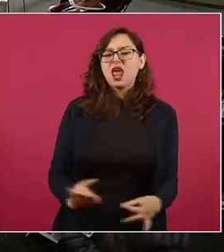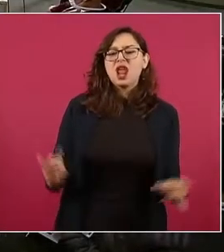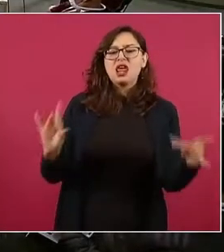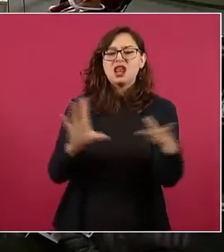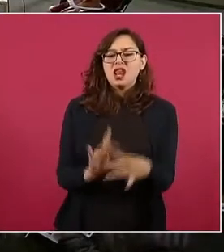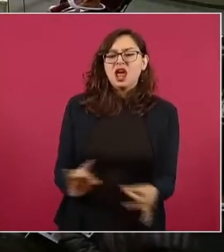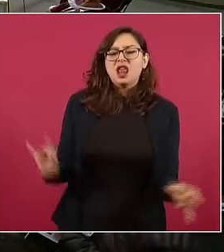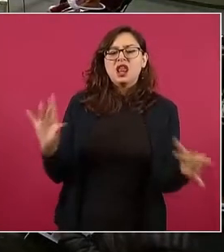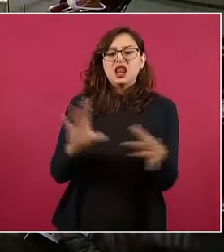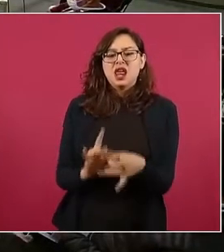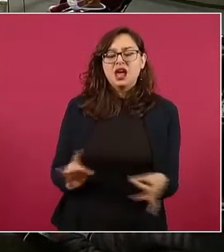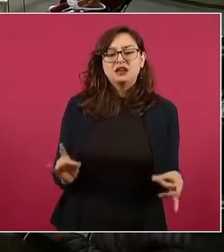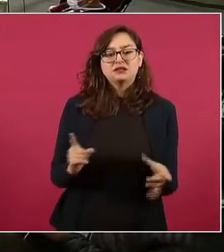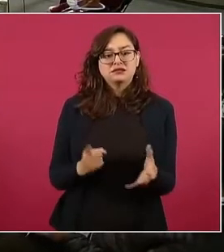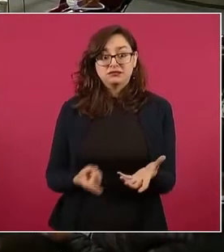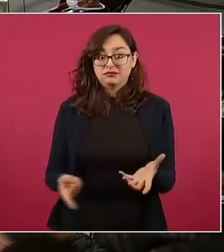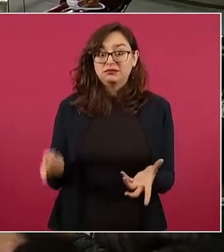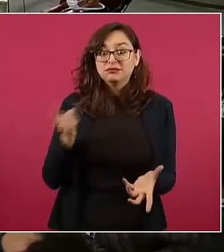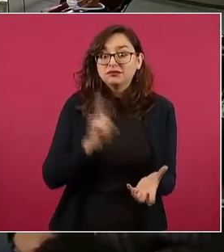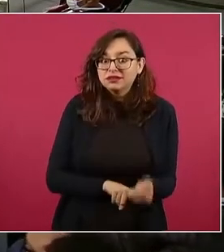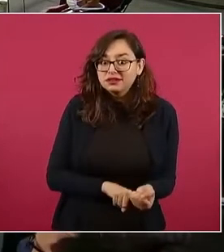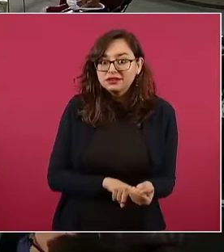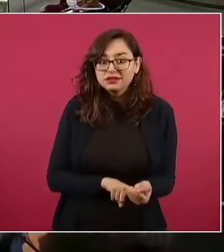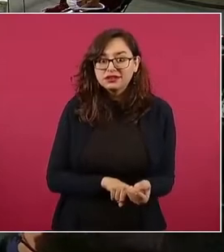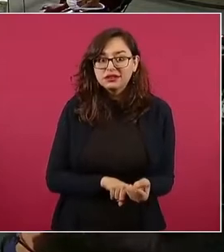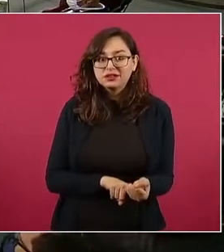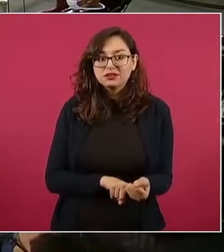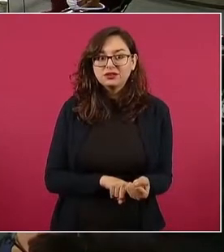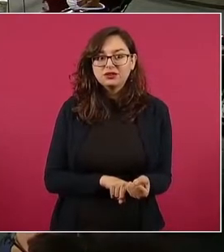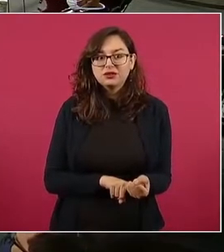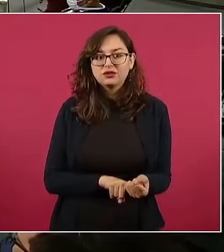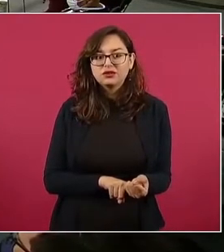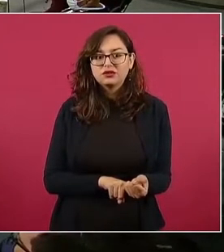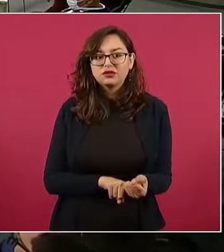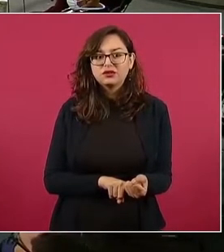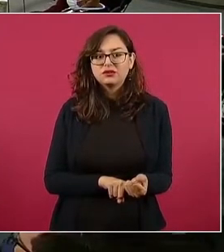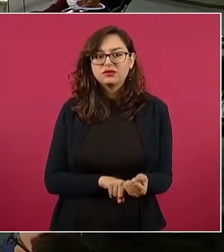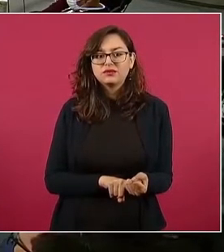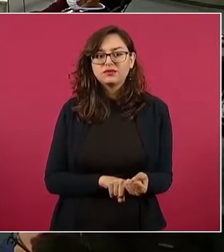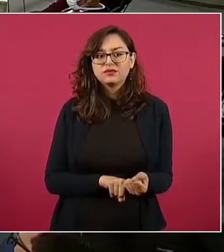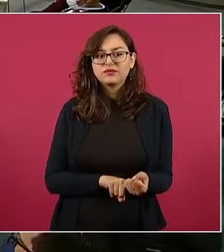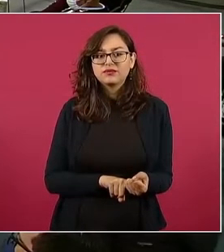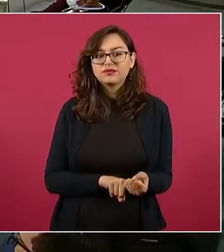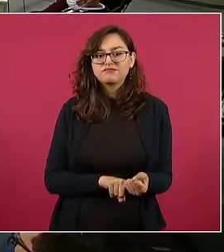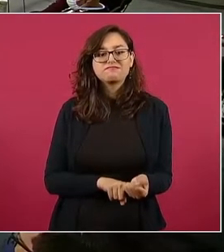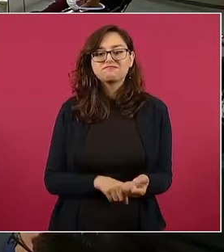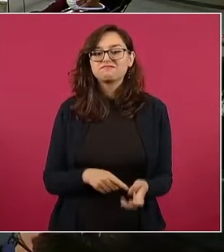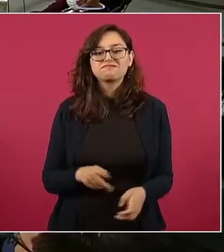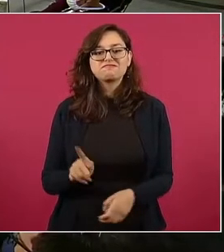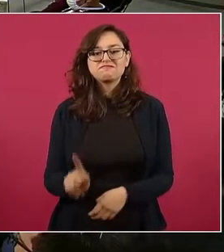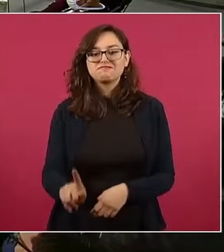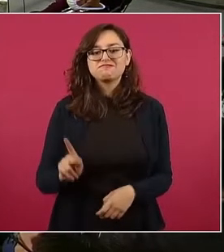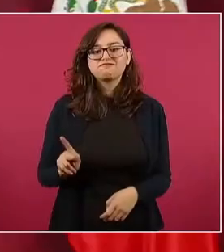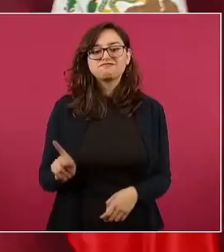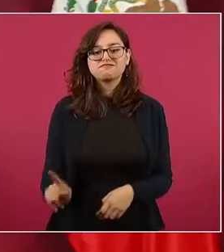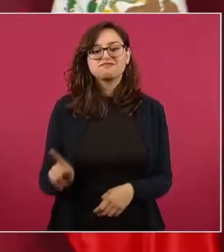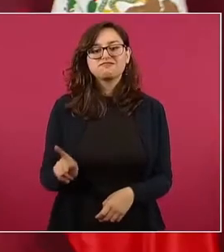sin autenticidad,